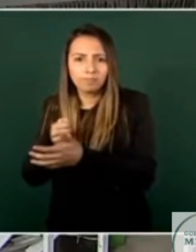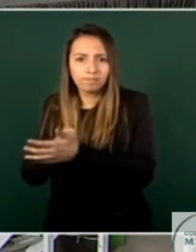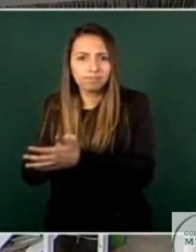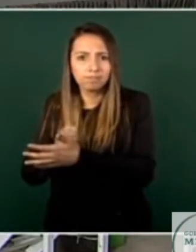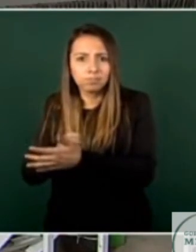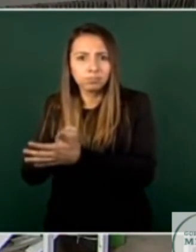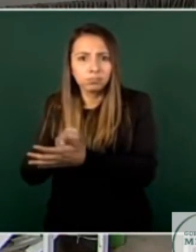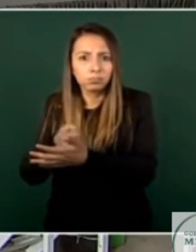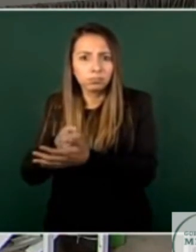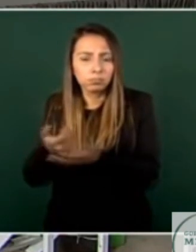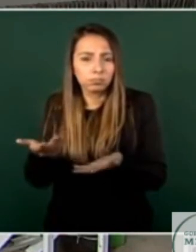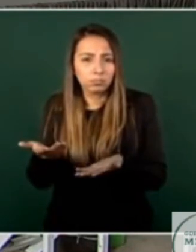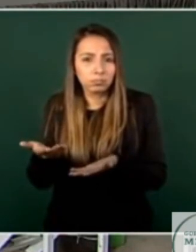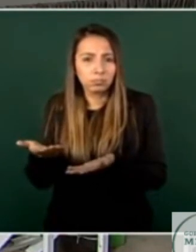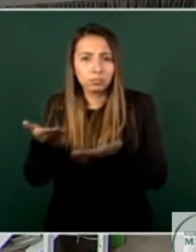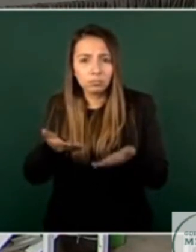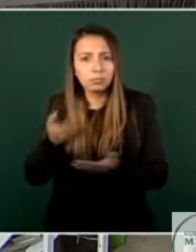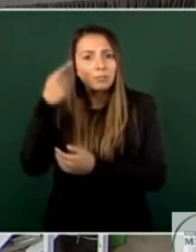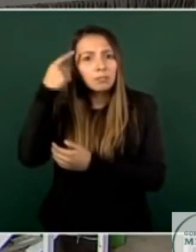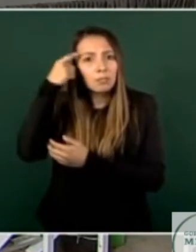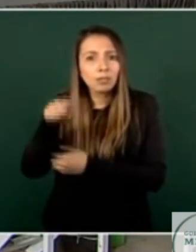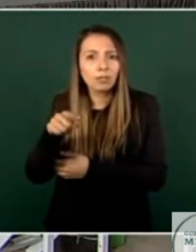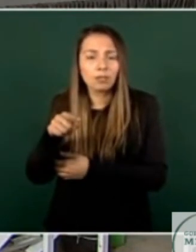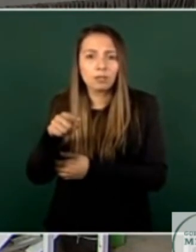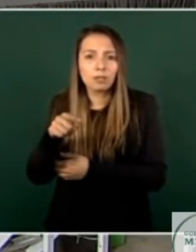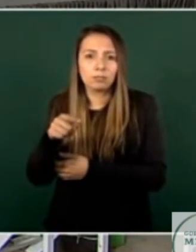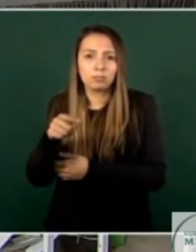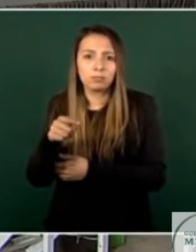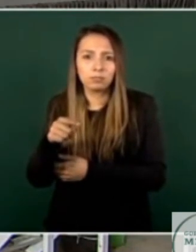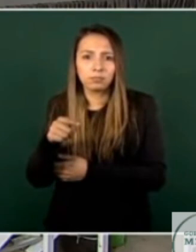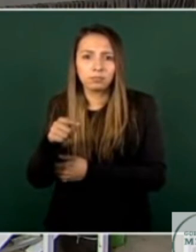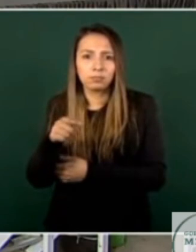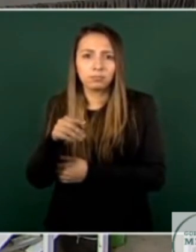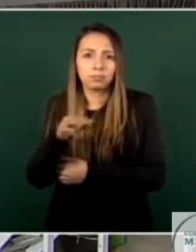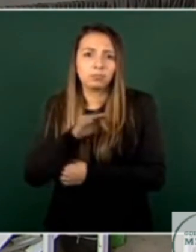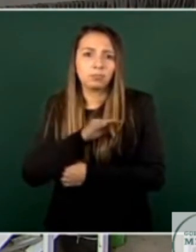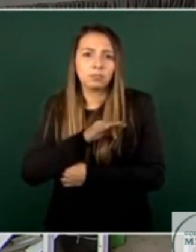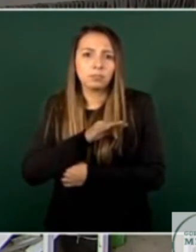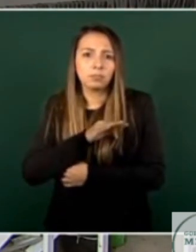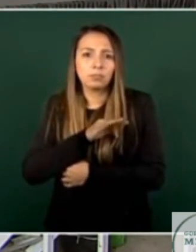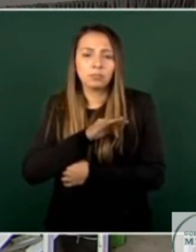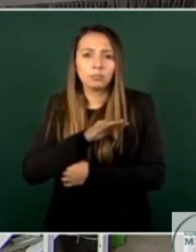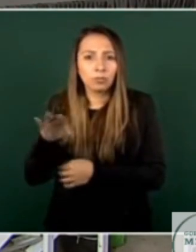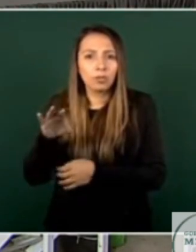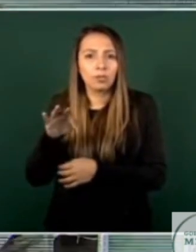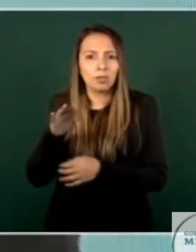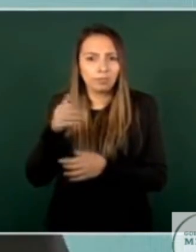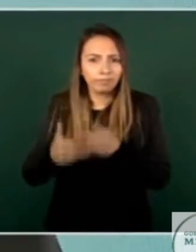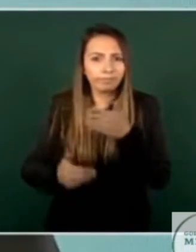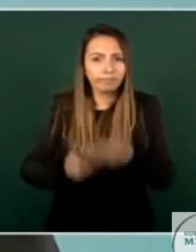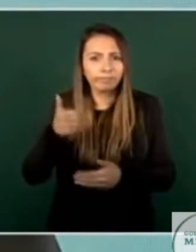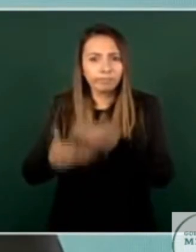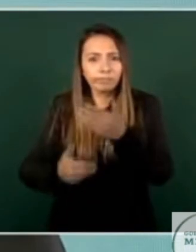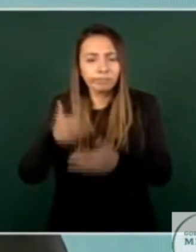para enfrentar los movimientos de transformación o de